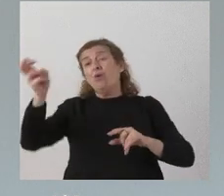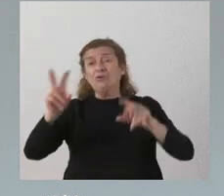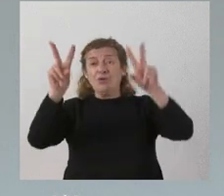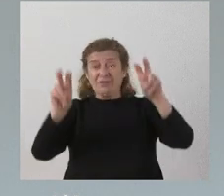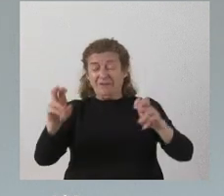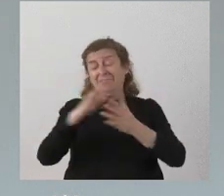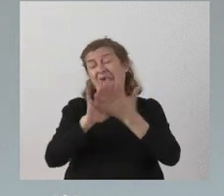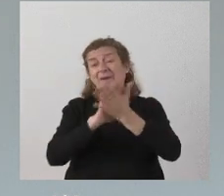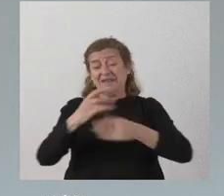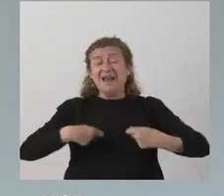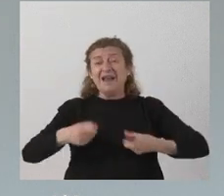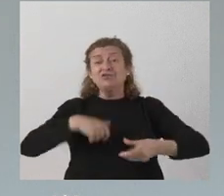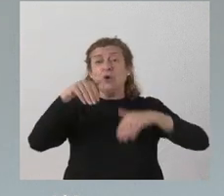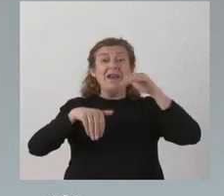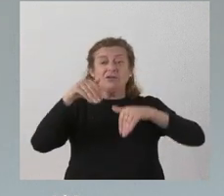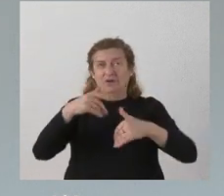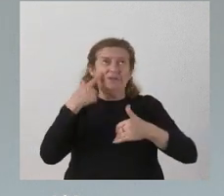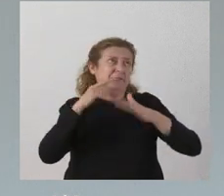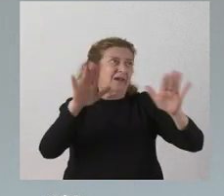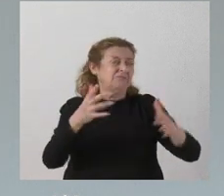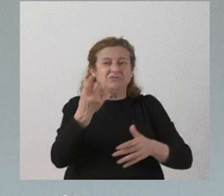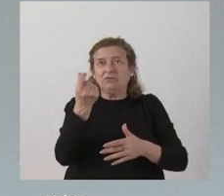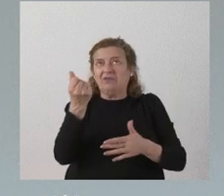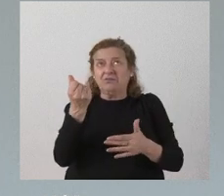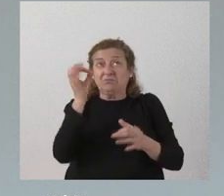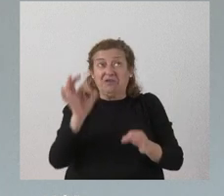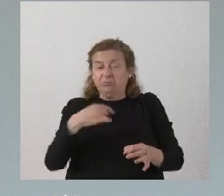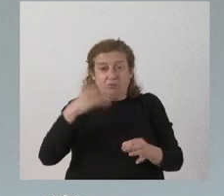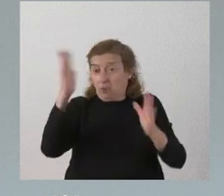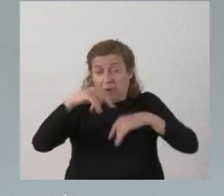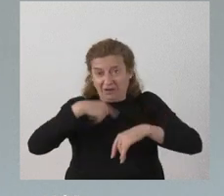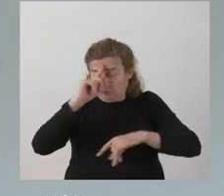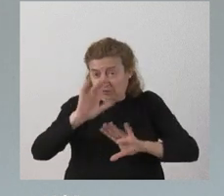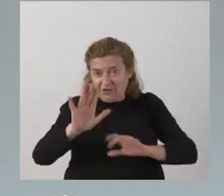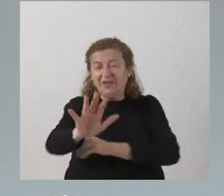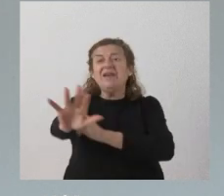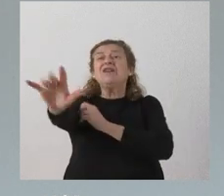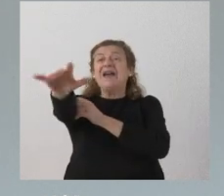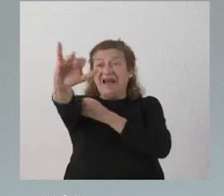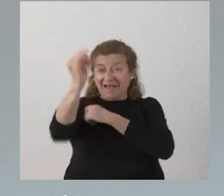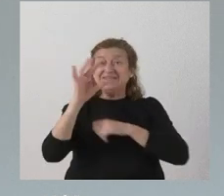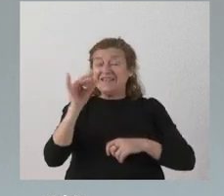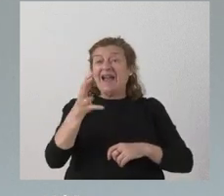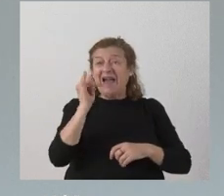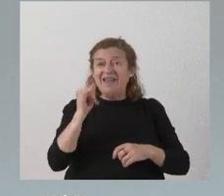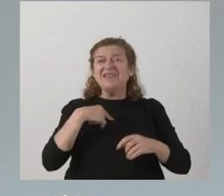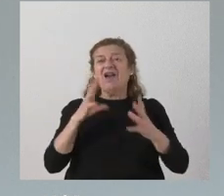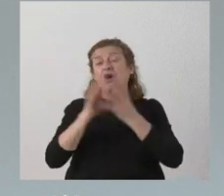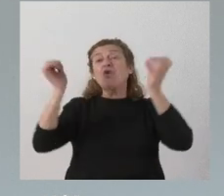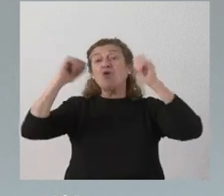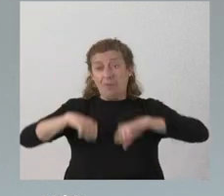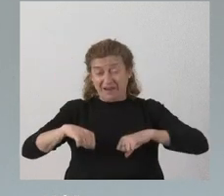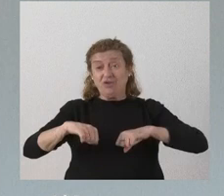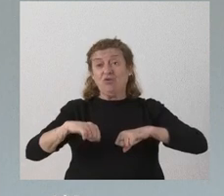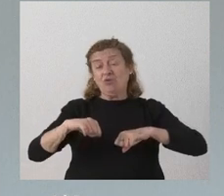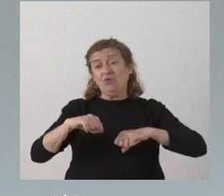gasto electoral mire cuantificado no lo tenemos lo que yo sí que tengo es en el convenio que estamos